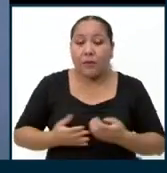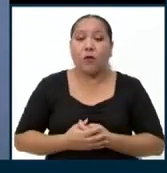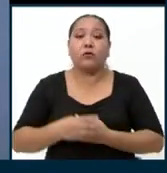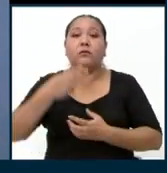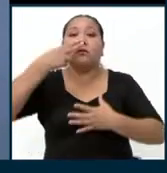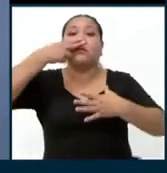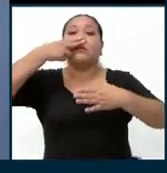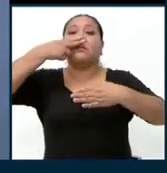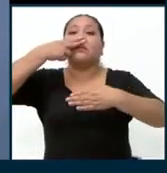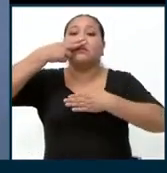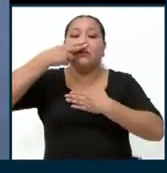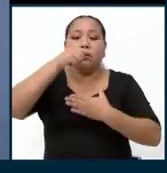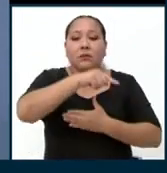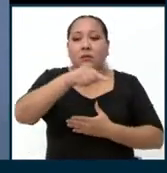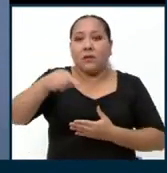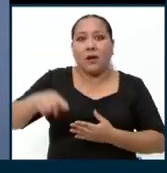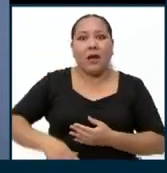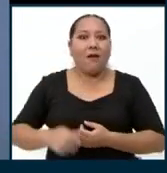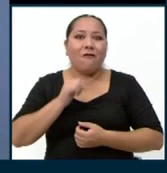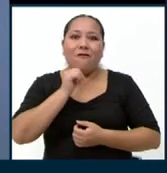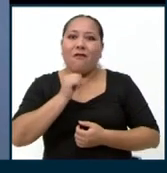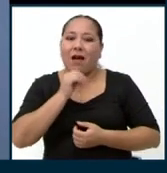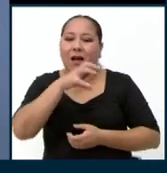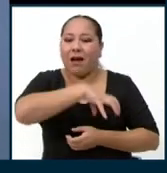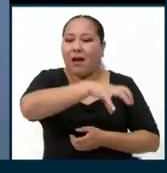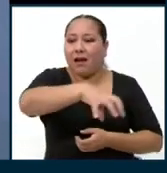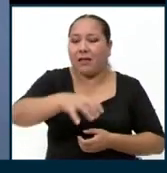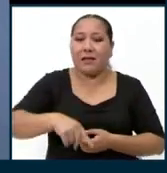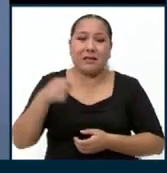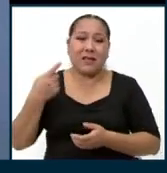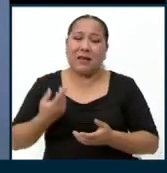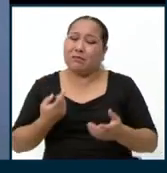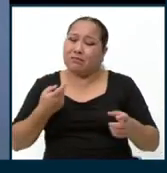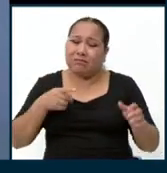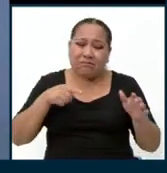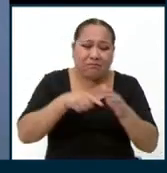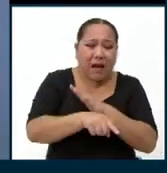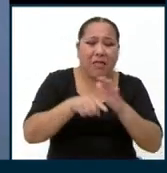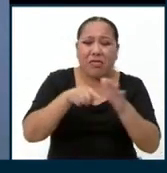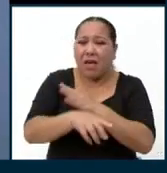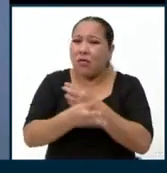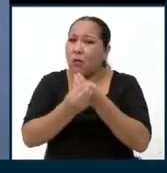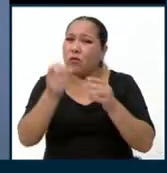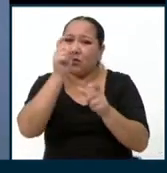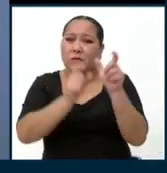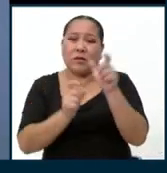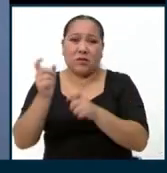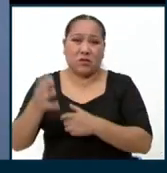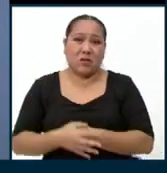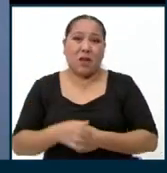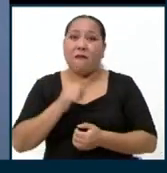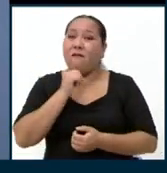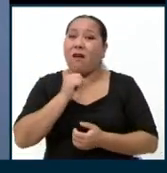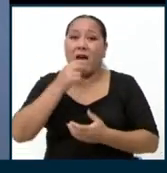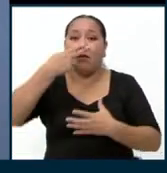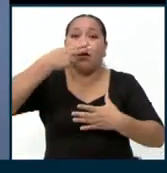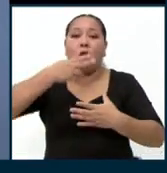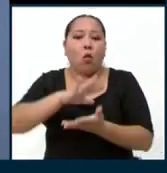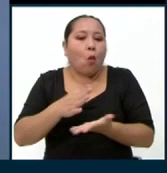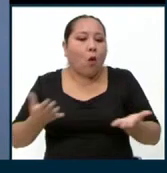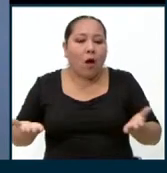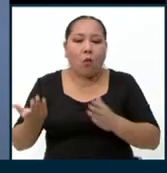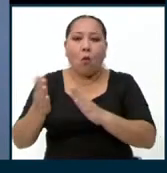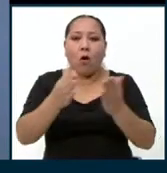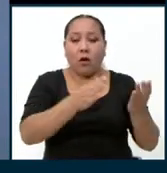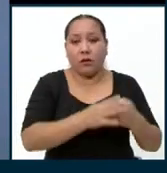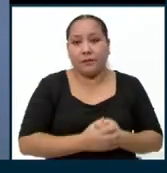que la ausencia de oxígeno está matando actualmente a miles de peruanos. Y lo que vemos también es que debe acelerarse